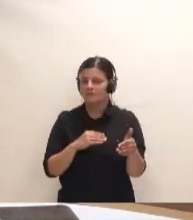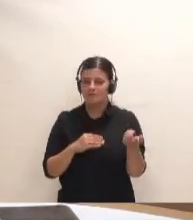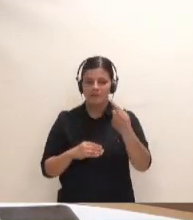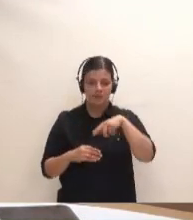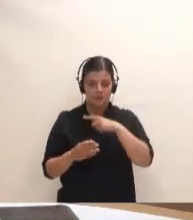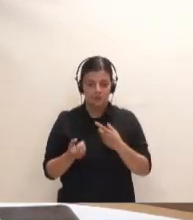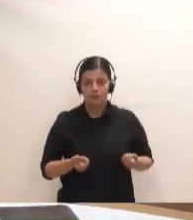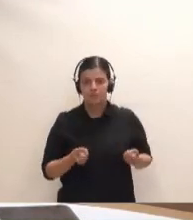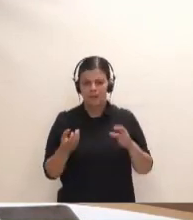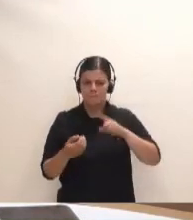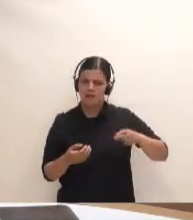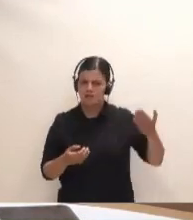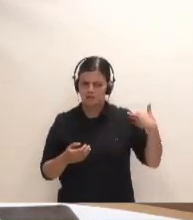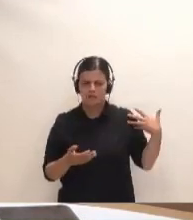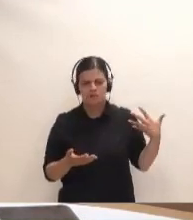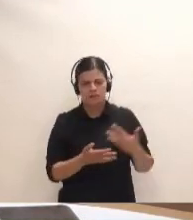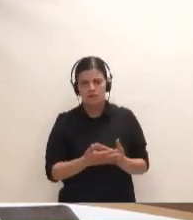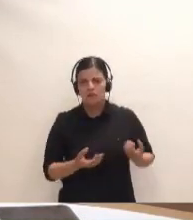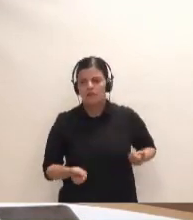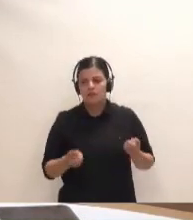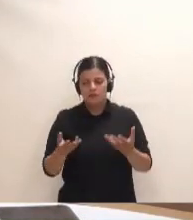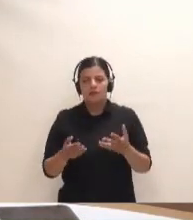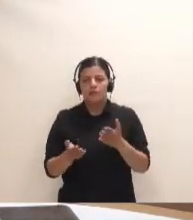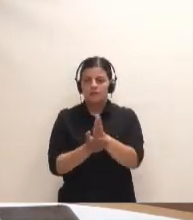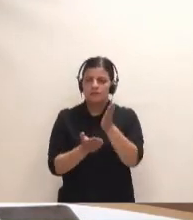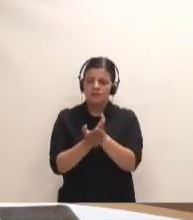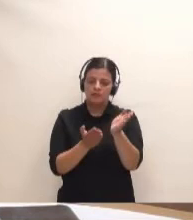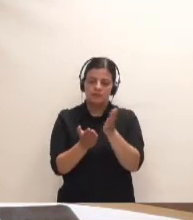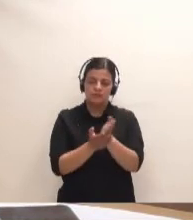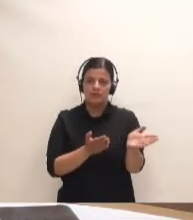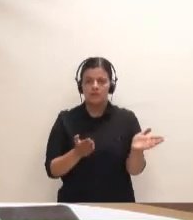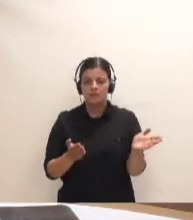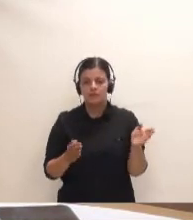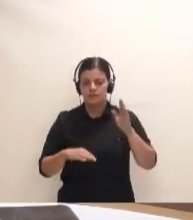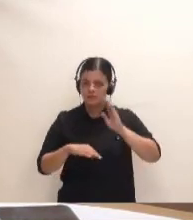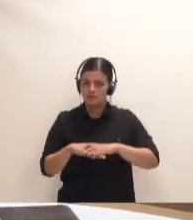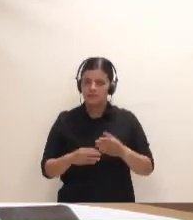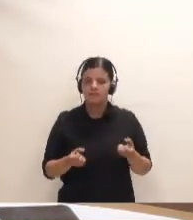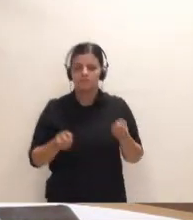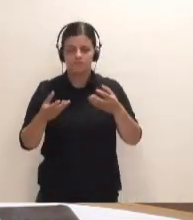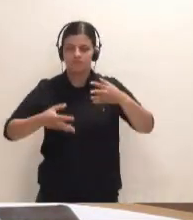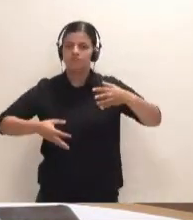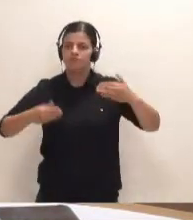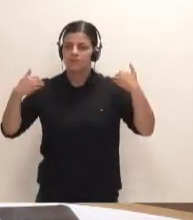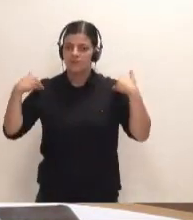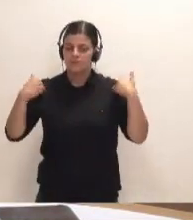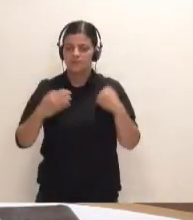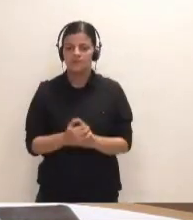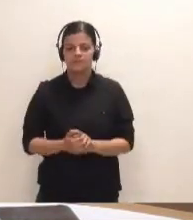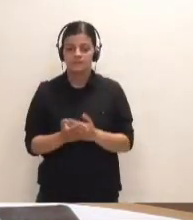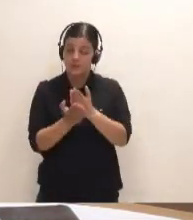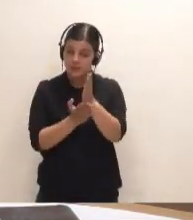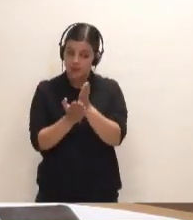mesa, lo estamos haciendo desde hace ya meses, alternativas para la situación de responsabilidad. Y esas